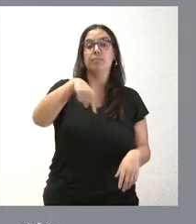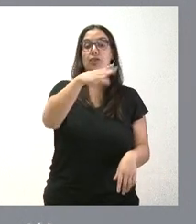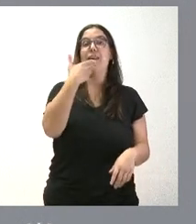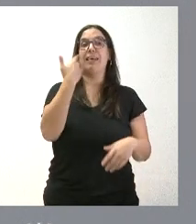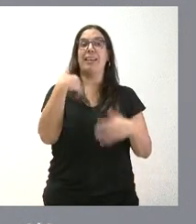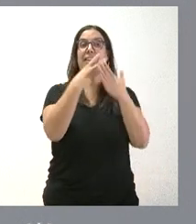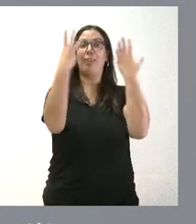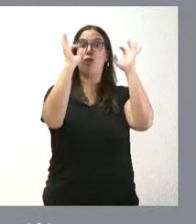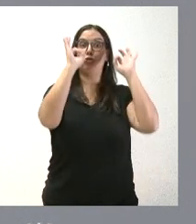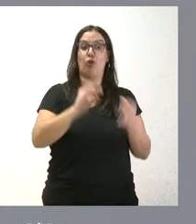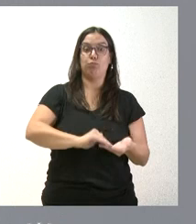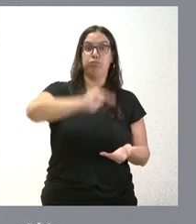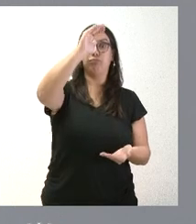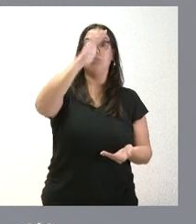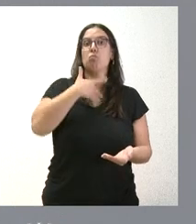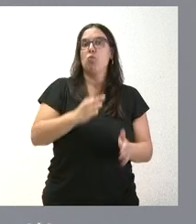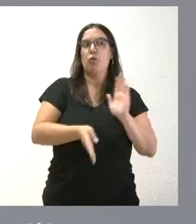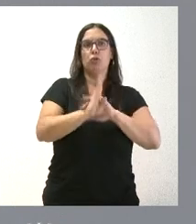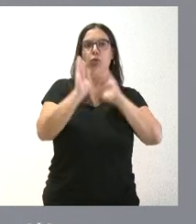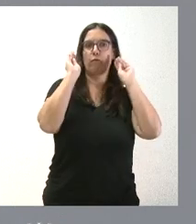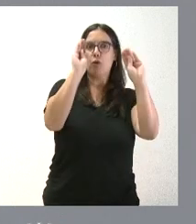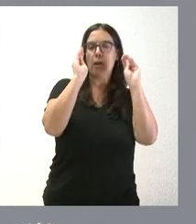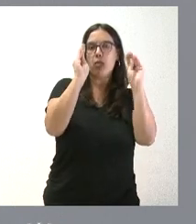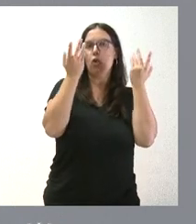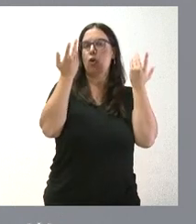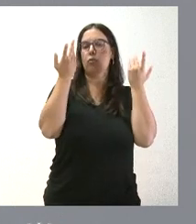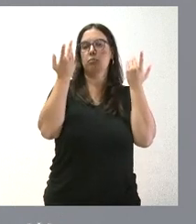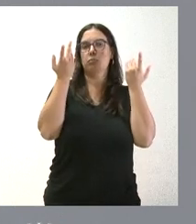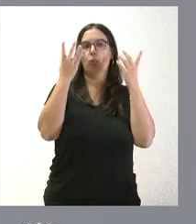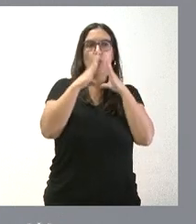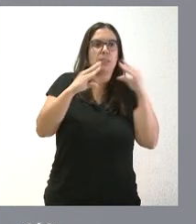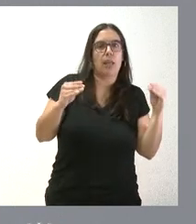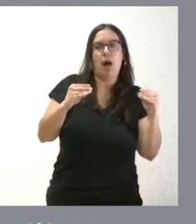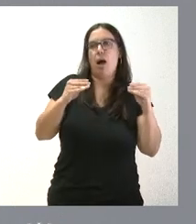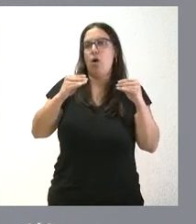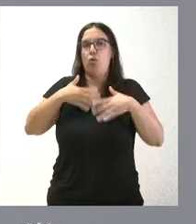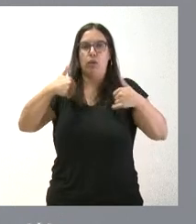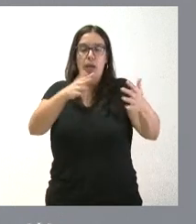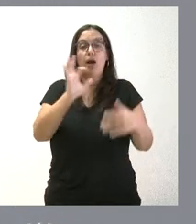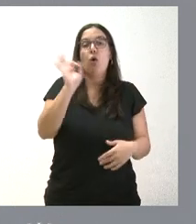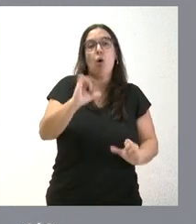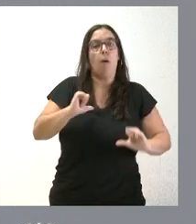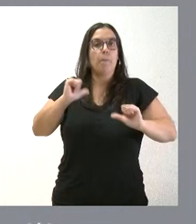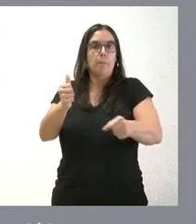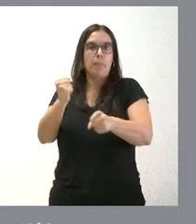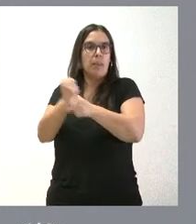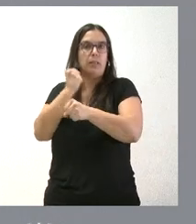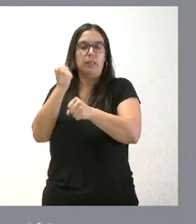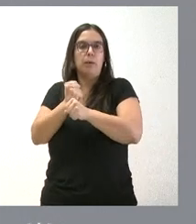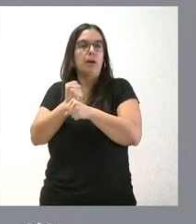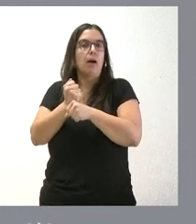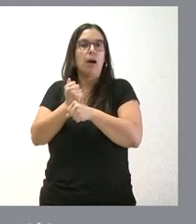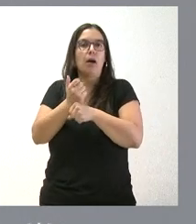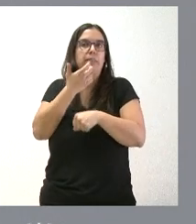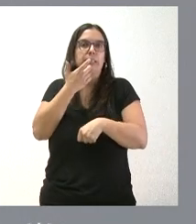su mayoría de edad pueden seguir su formación educativa o su formación universitaria si así lo desean o vienen a incorporarse al mundo del empleo si